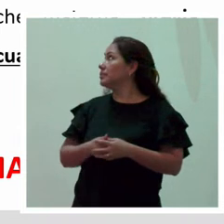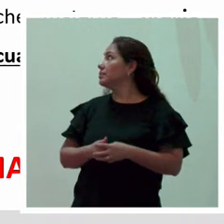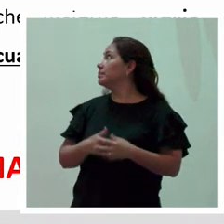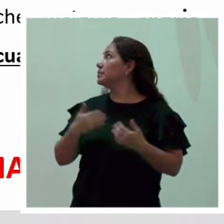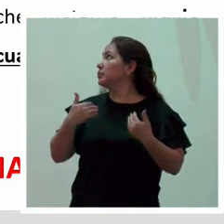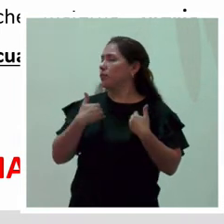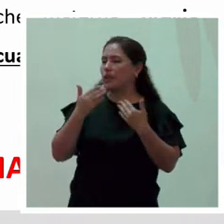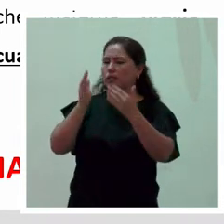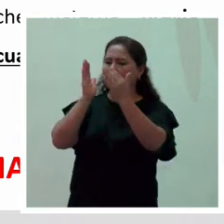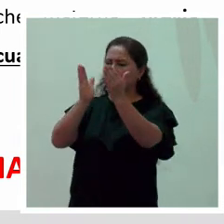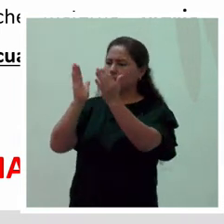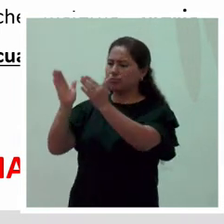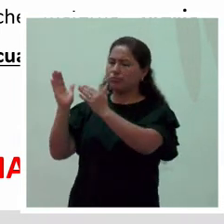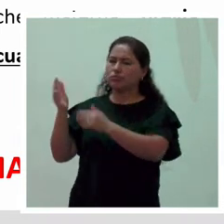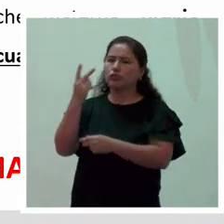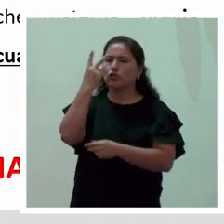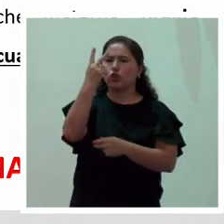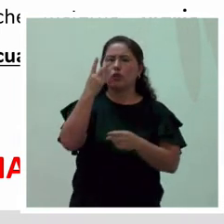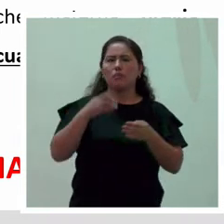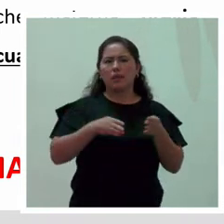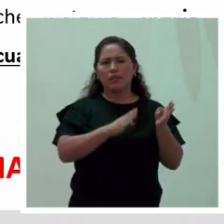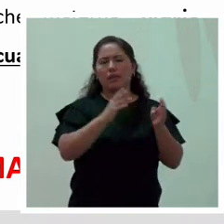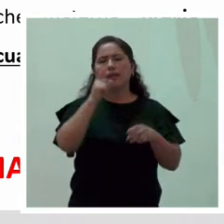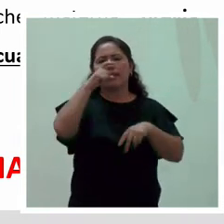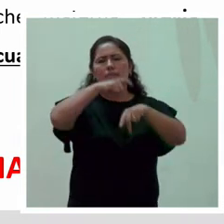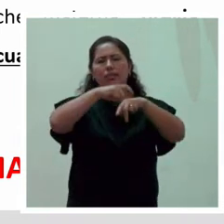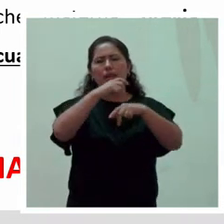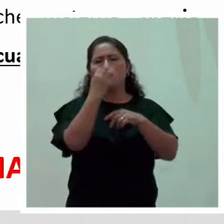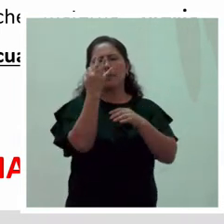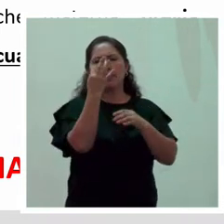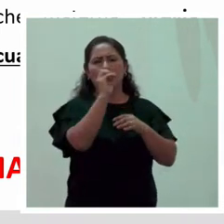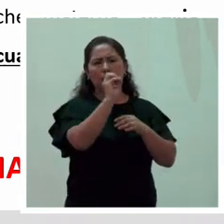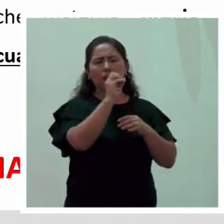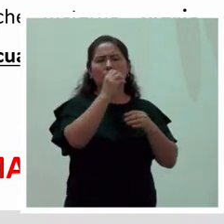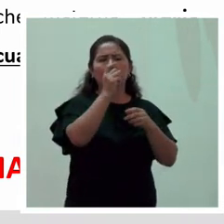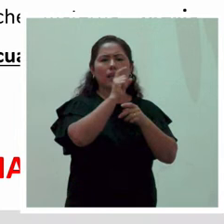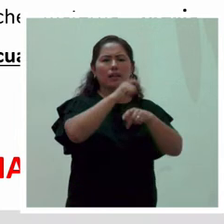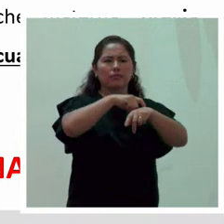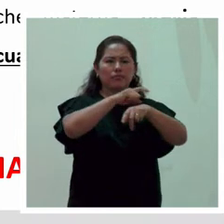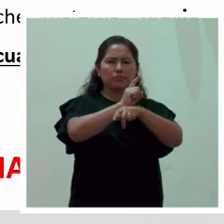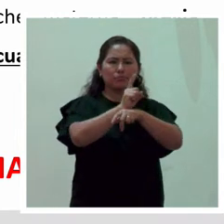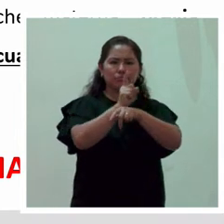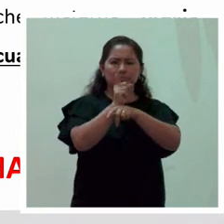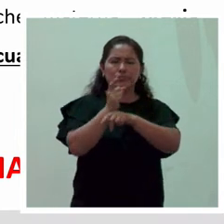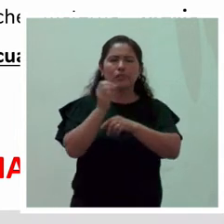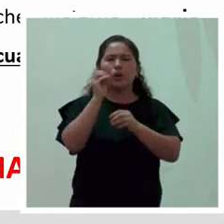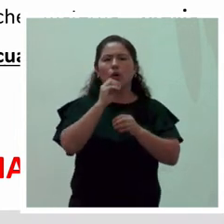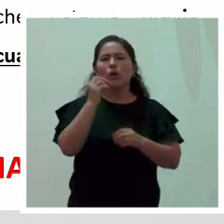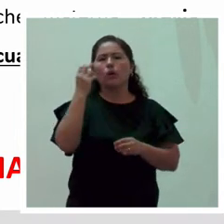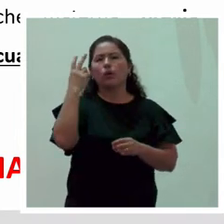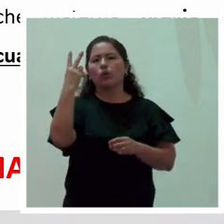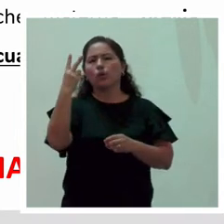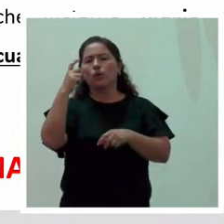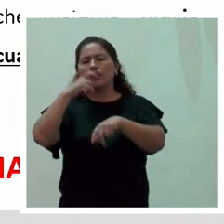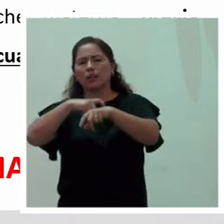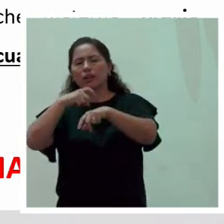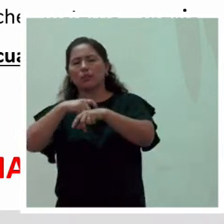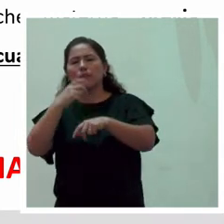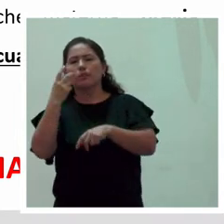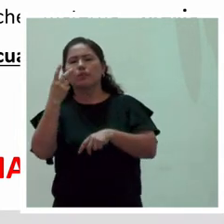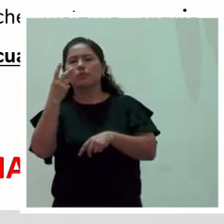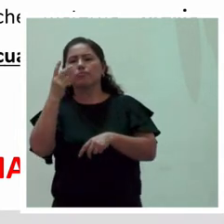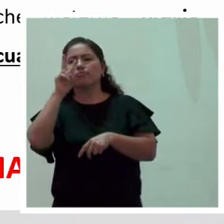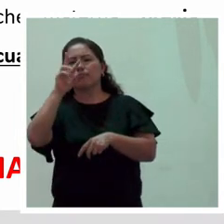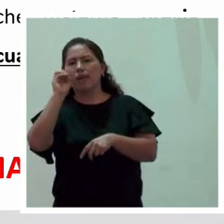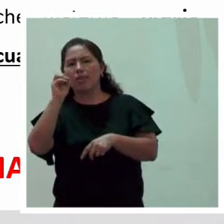dos maneras. En dos tiempos de 30 minutos cada uno, o en tres tiempos de 20 minutos